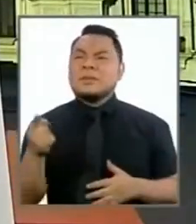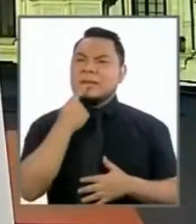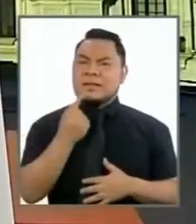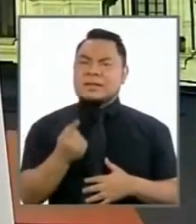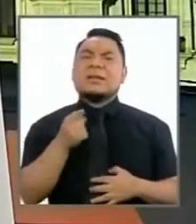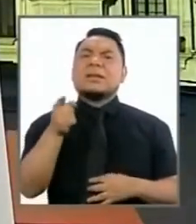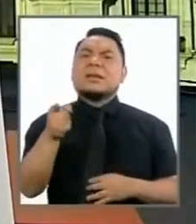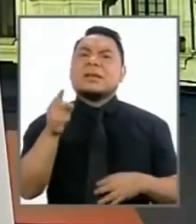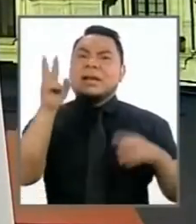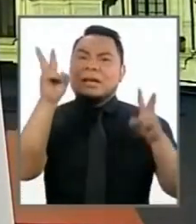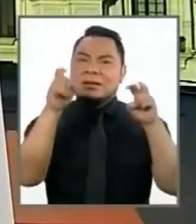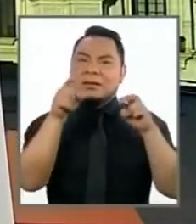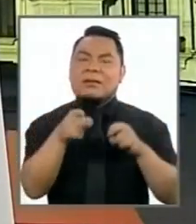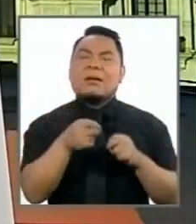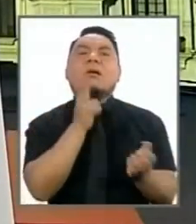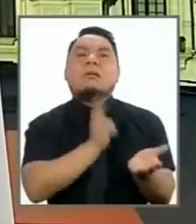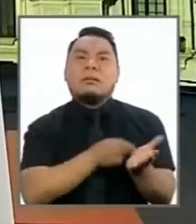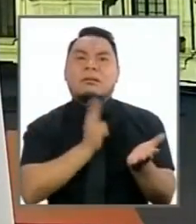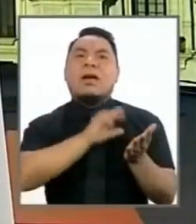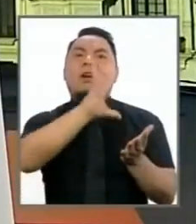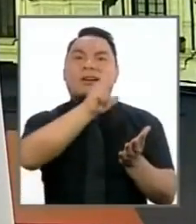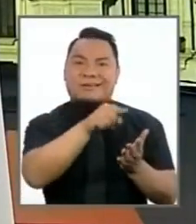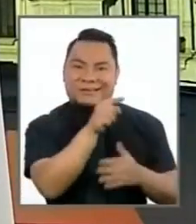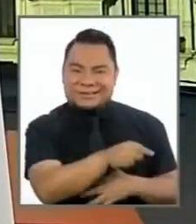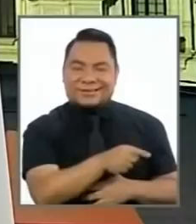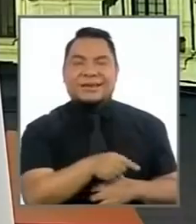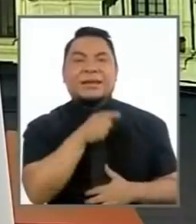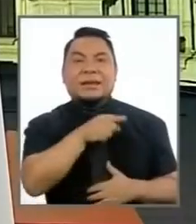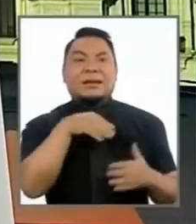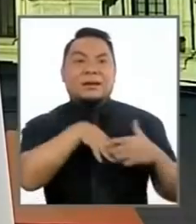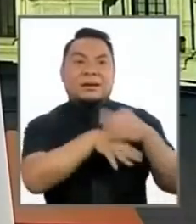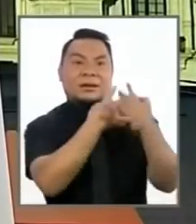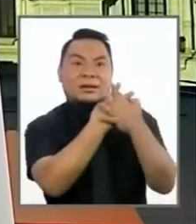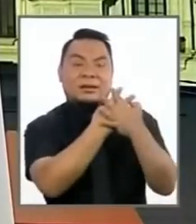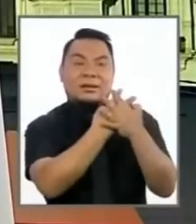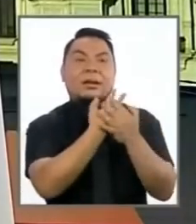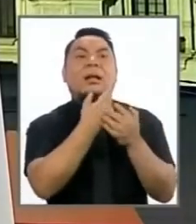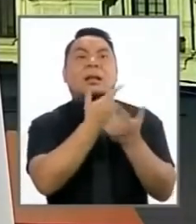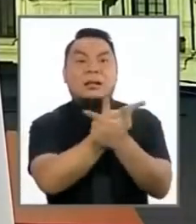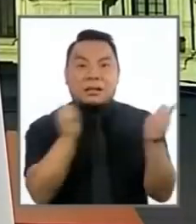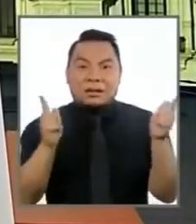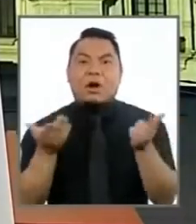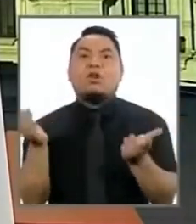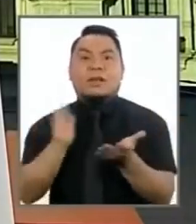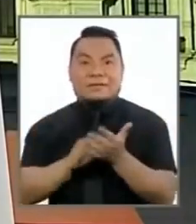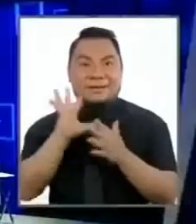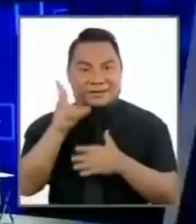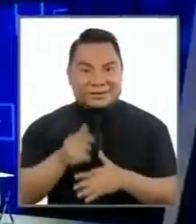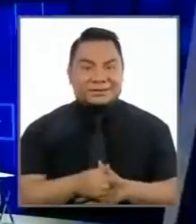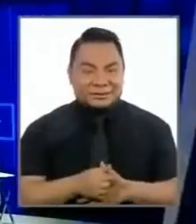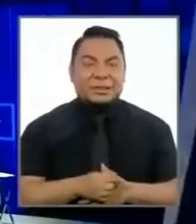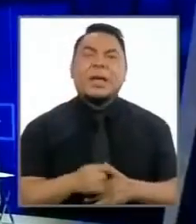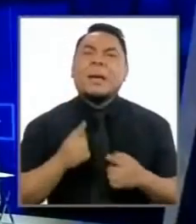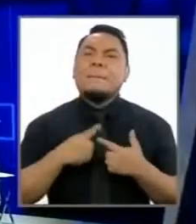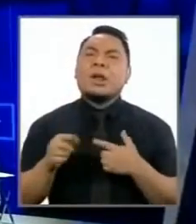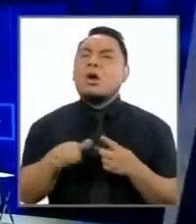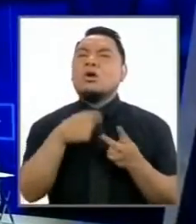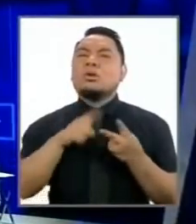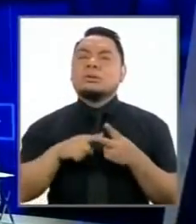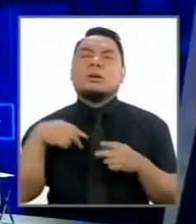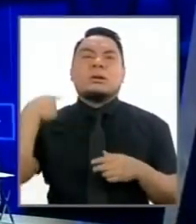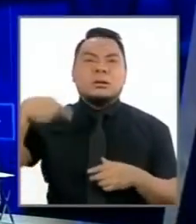reincidentes se ha tocado varios tipos de criminalidad pero hay un fenómeno que año a año aumenta en nuestro país y